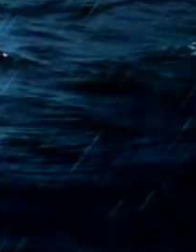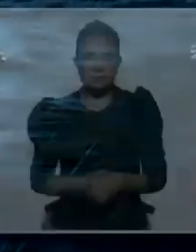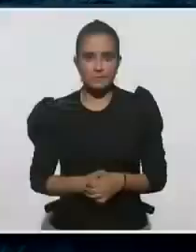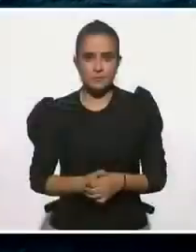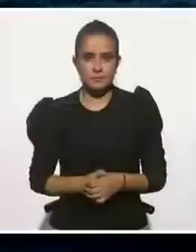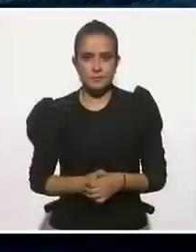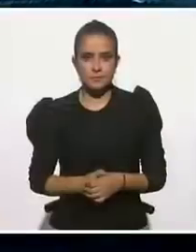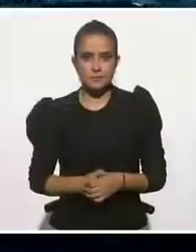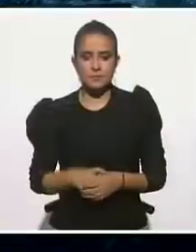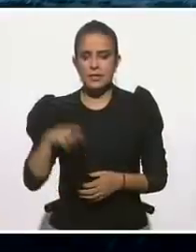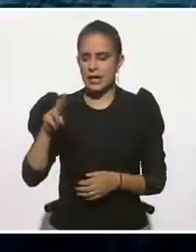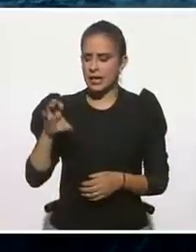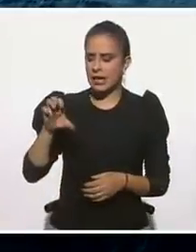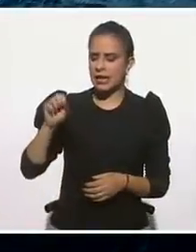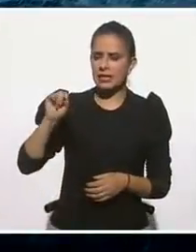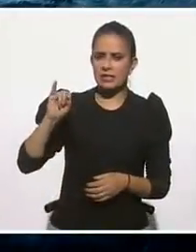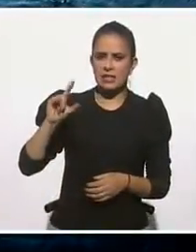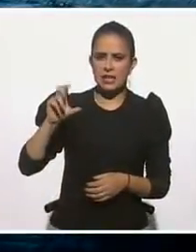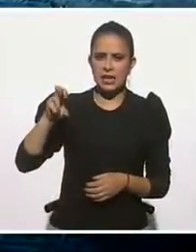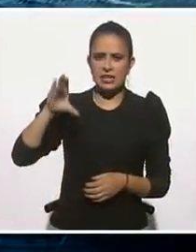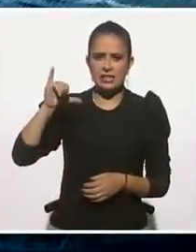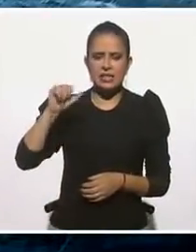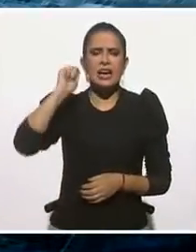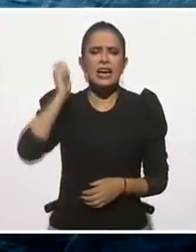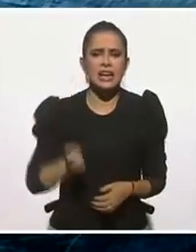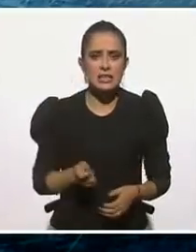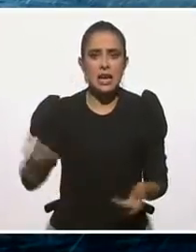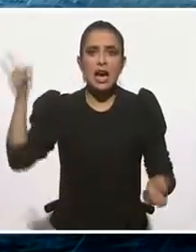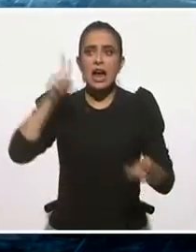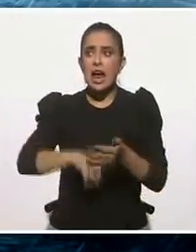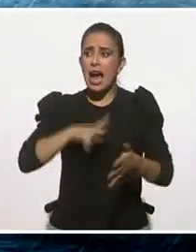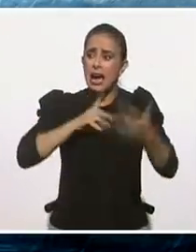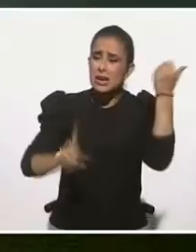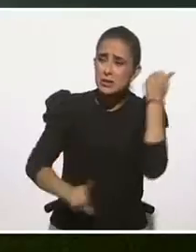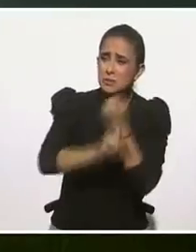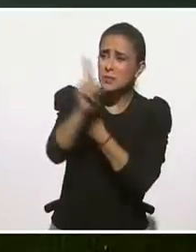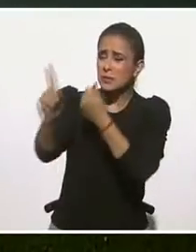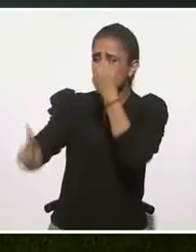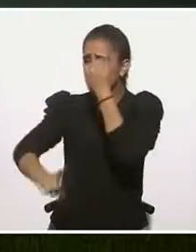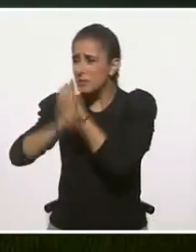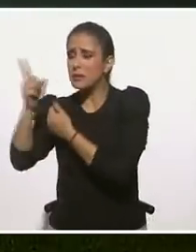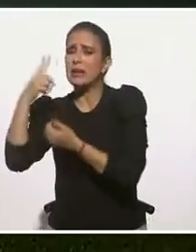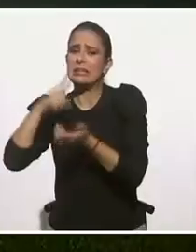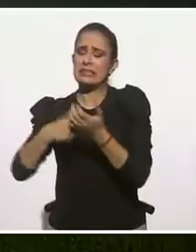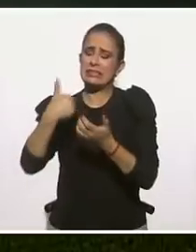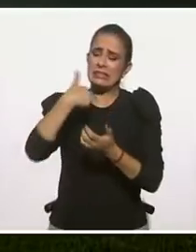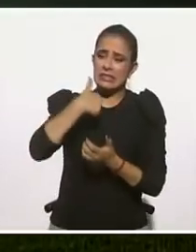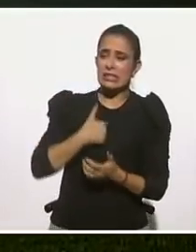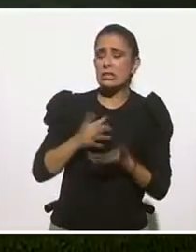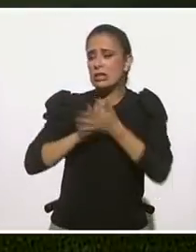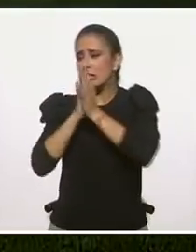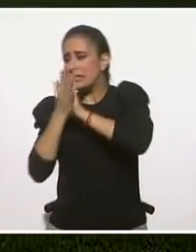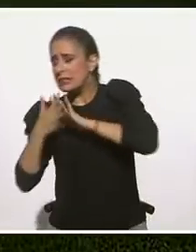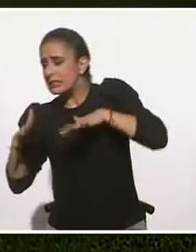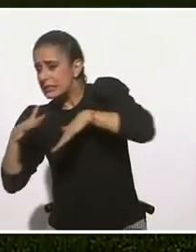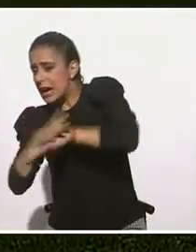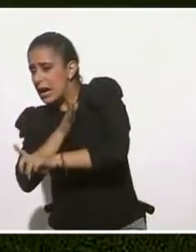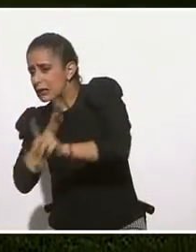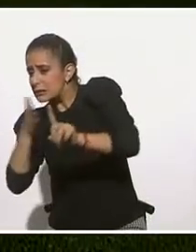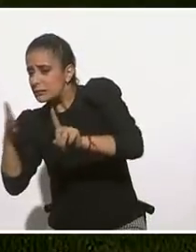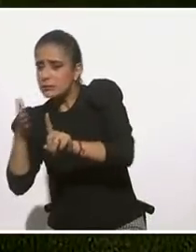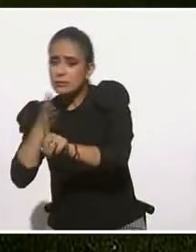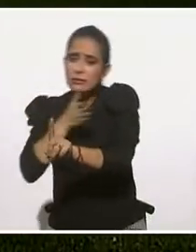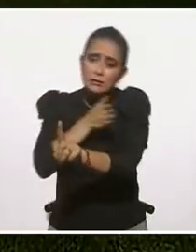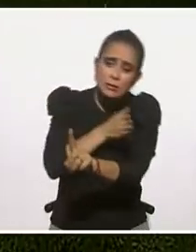La resiliencia es el arte de navegar en los torrentes, el arte de metamorfosear el dolor para darle